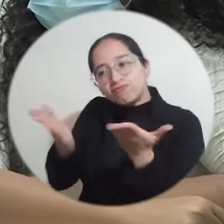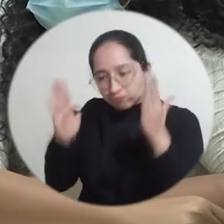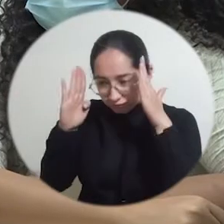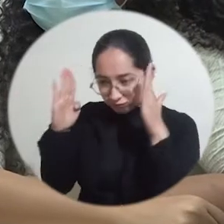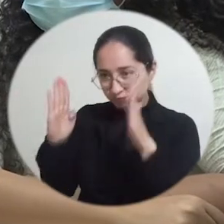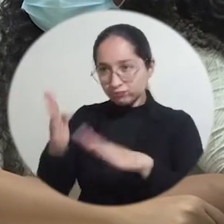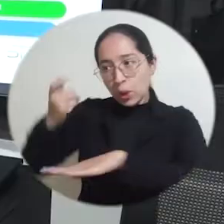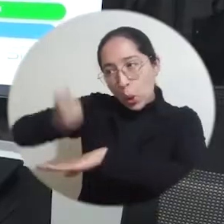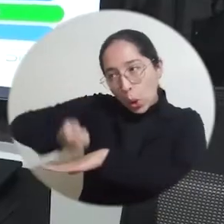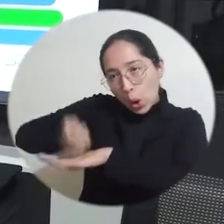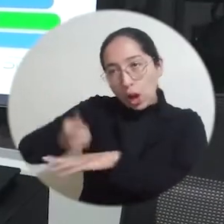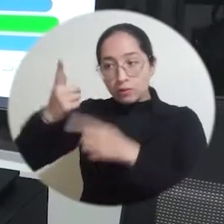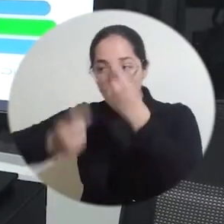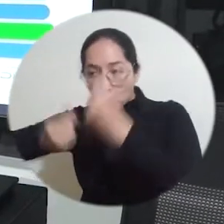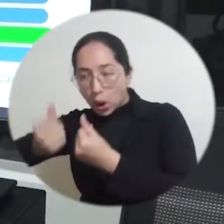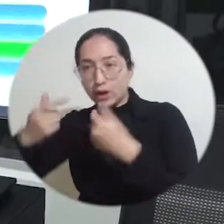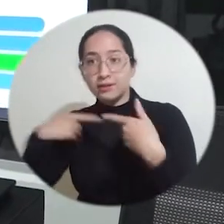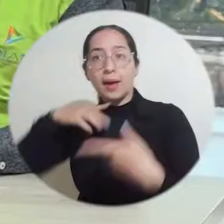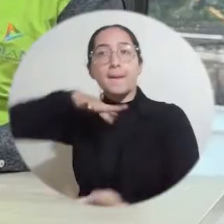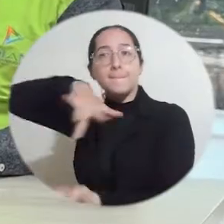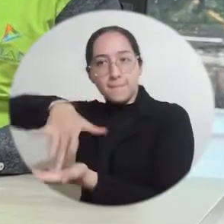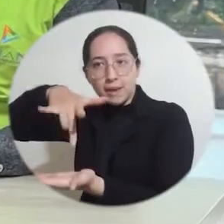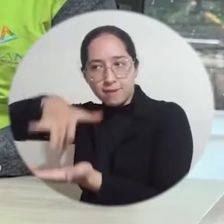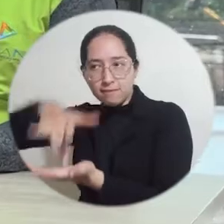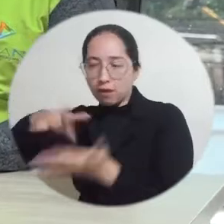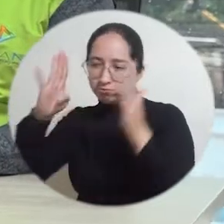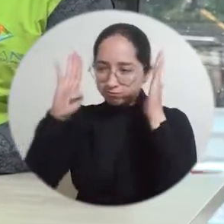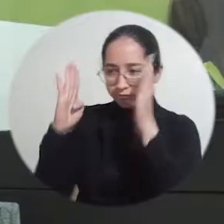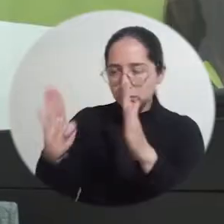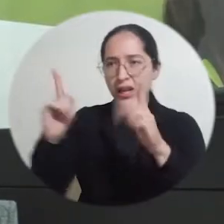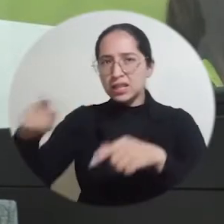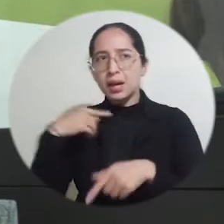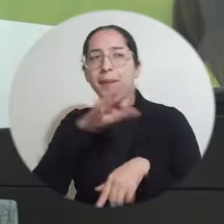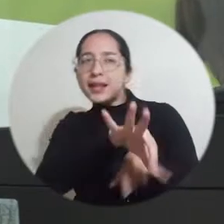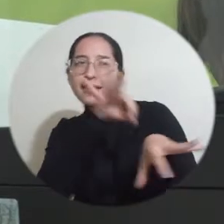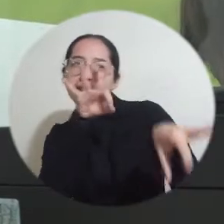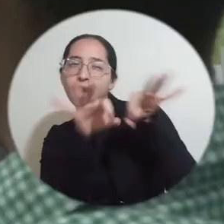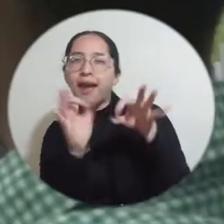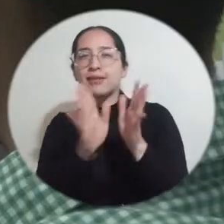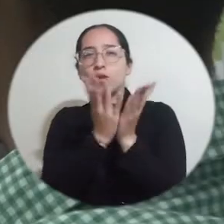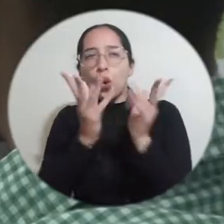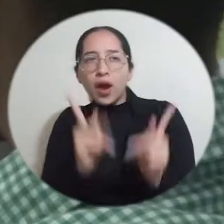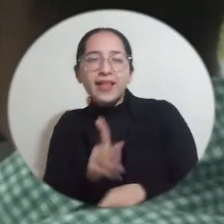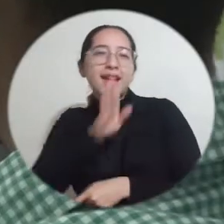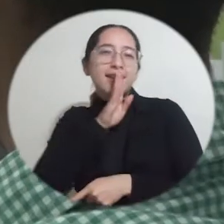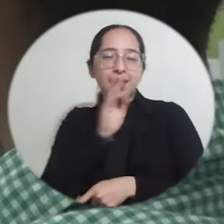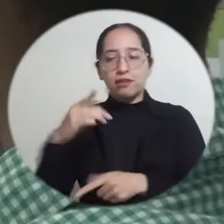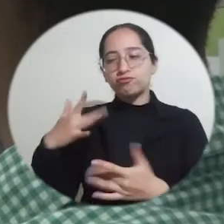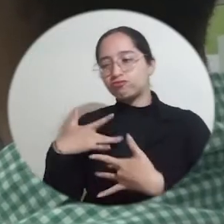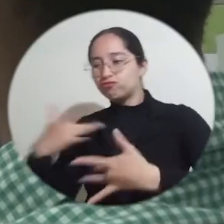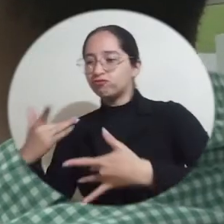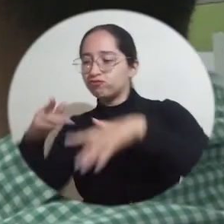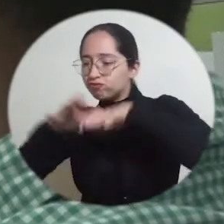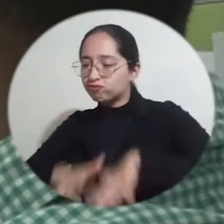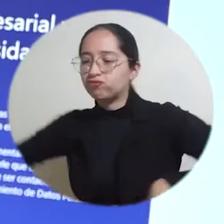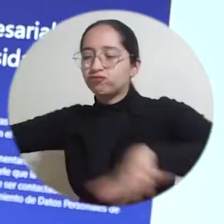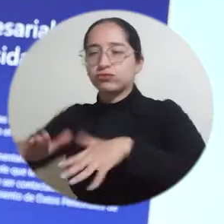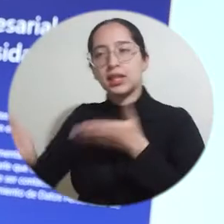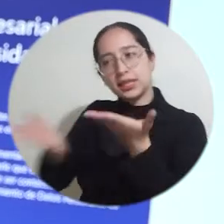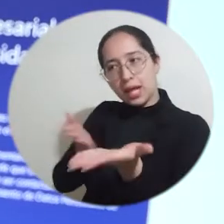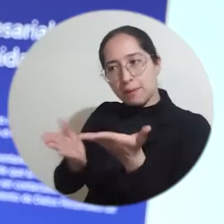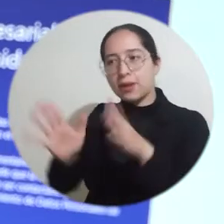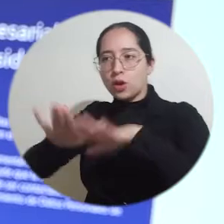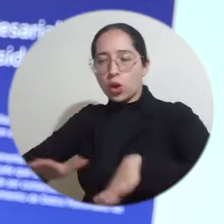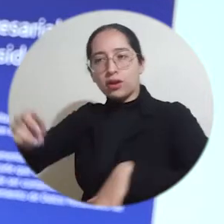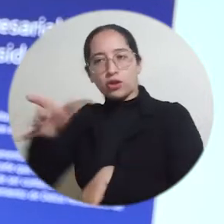dio apertura al consultorio empresarial y contable de Unimagdalena para la atención física y se presentaron a los estudiantes que se desempeñarán como